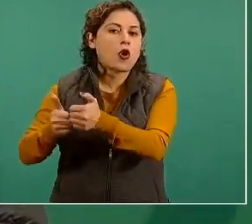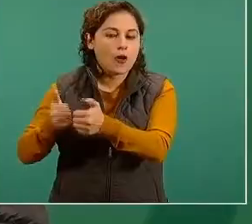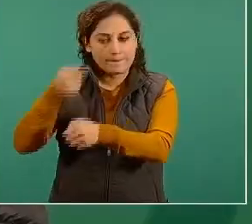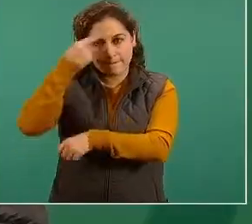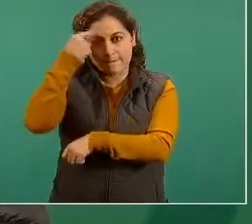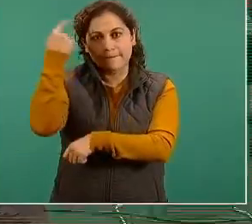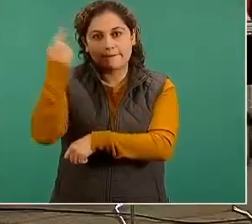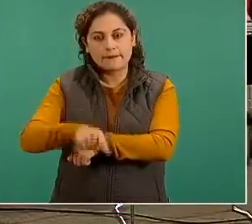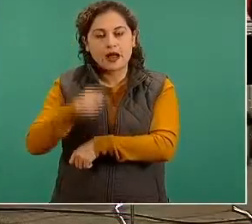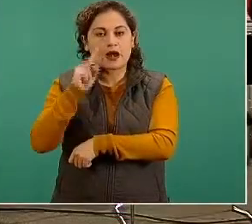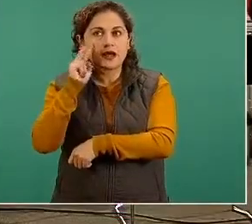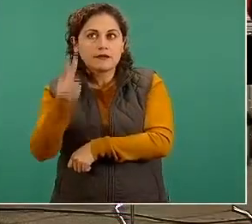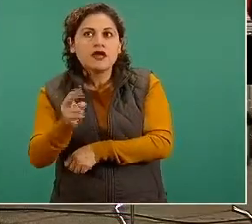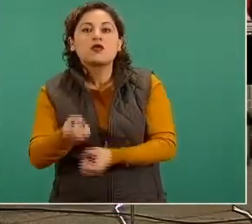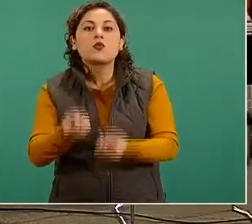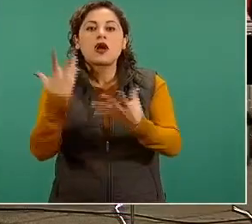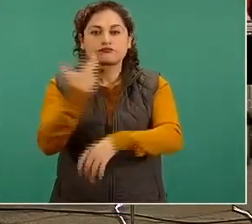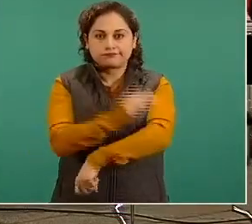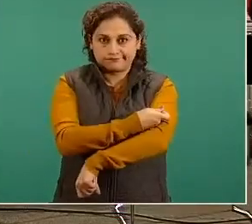dosis aplicadas